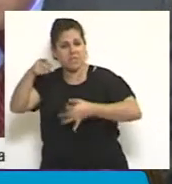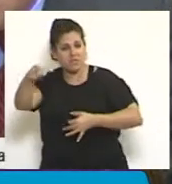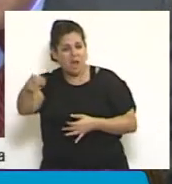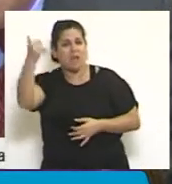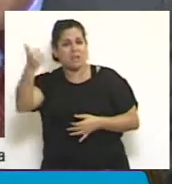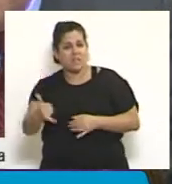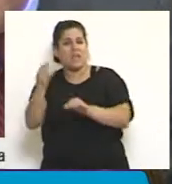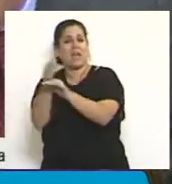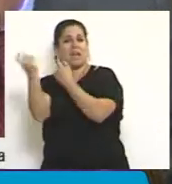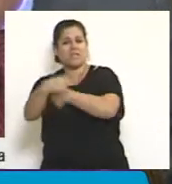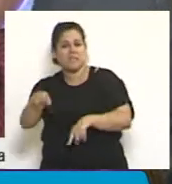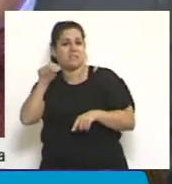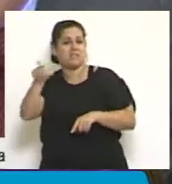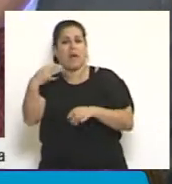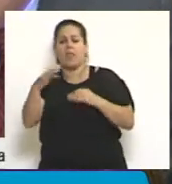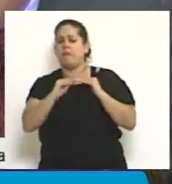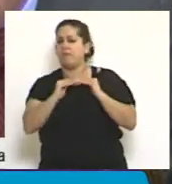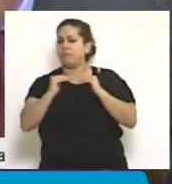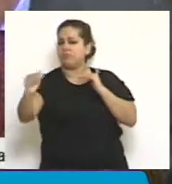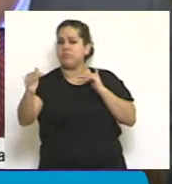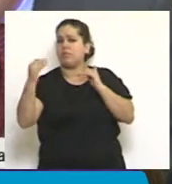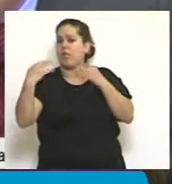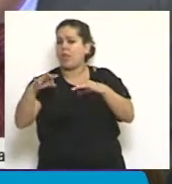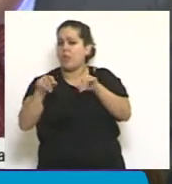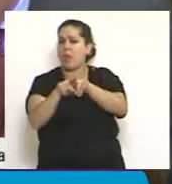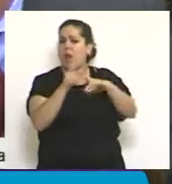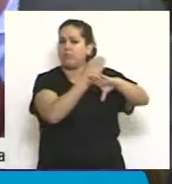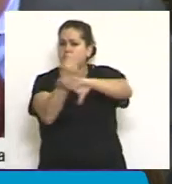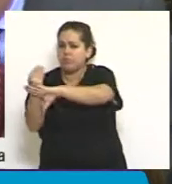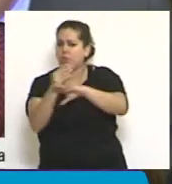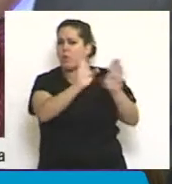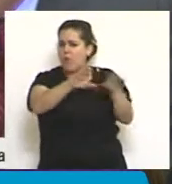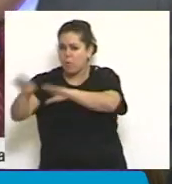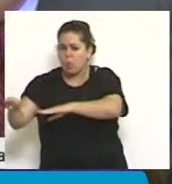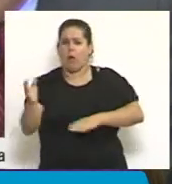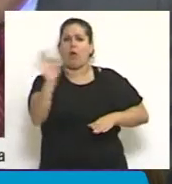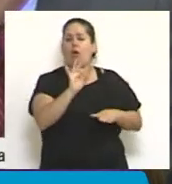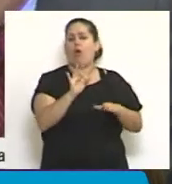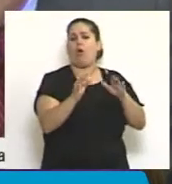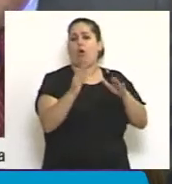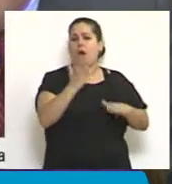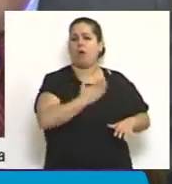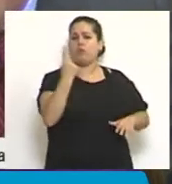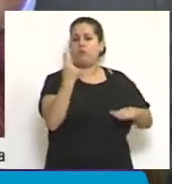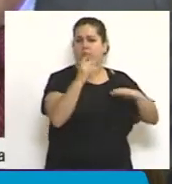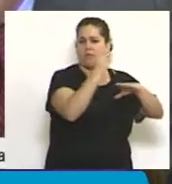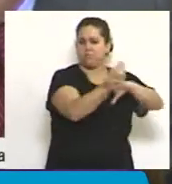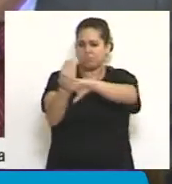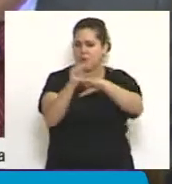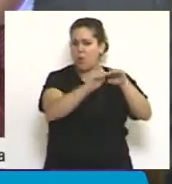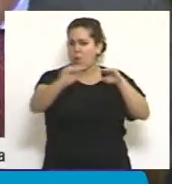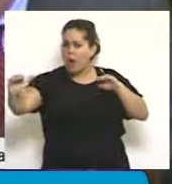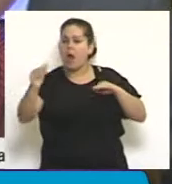la horizontalidad de sus miembros, de sus magistrados, para que ellos puedan tener